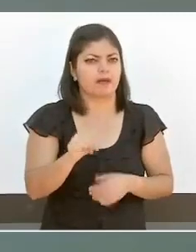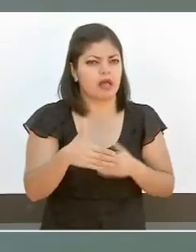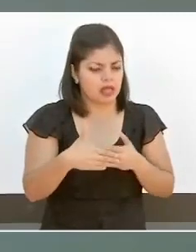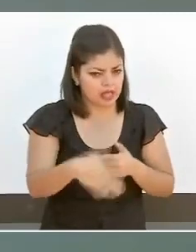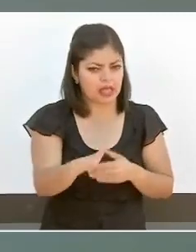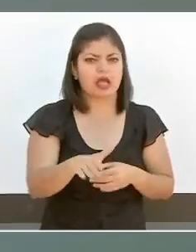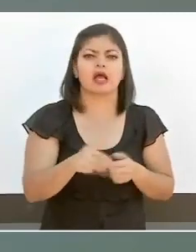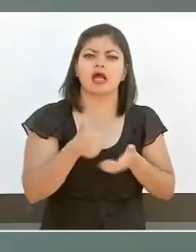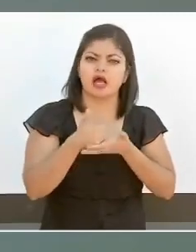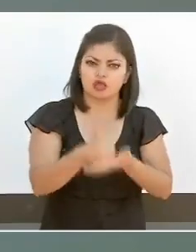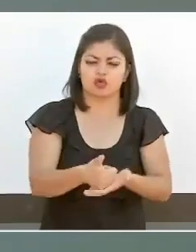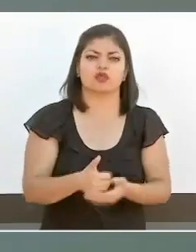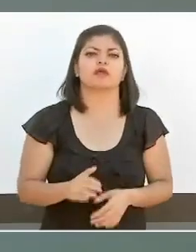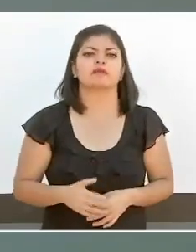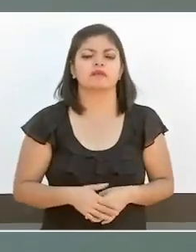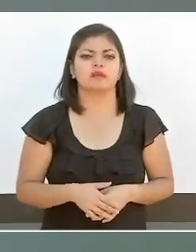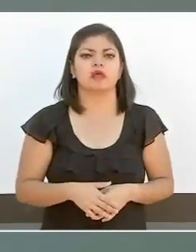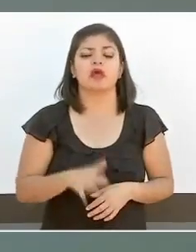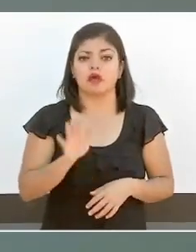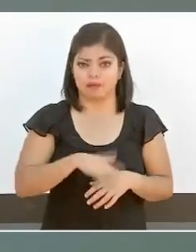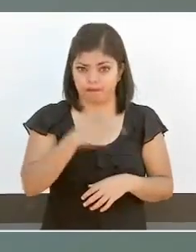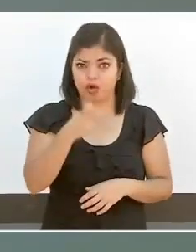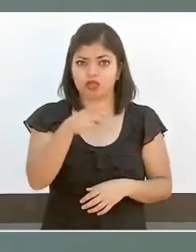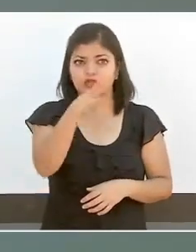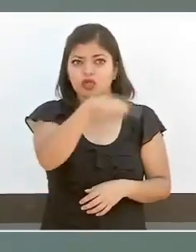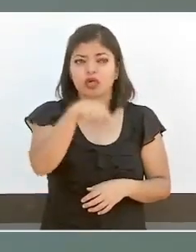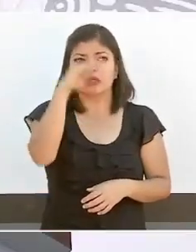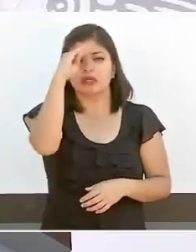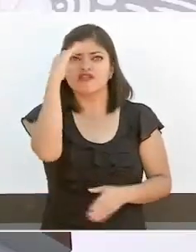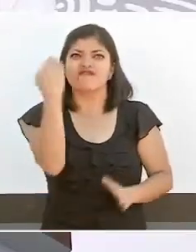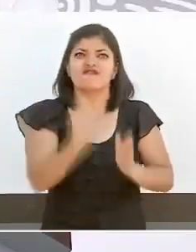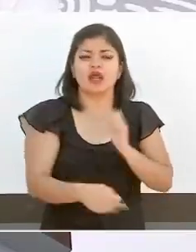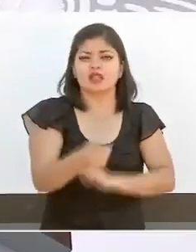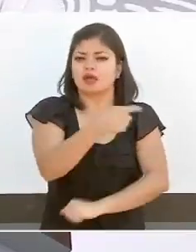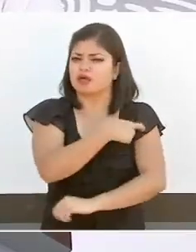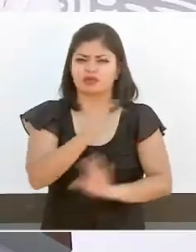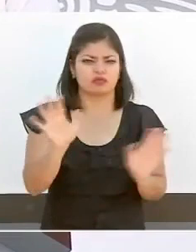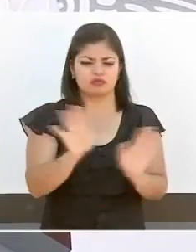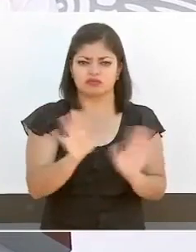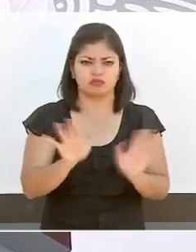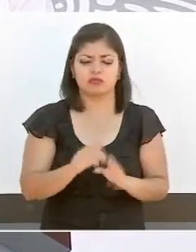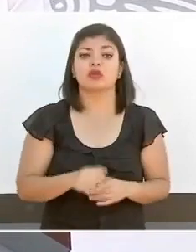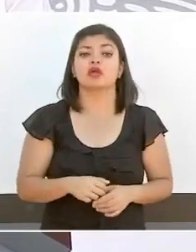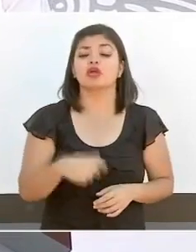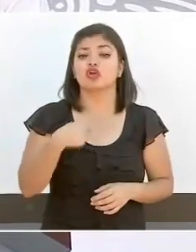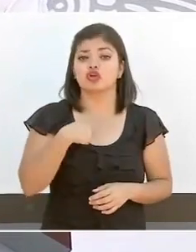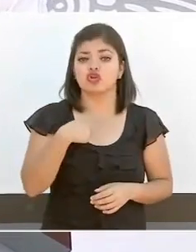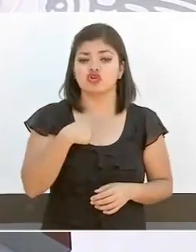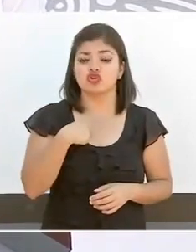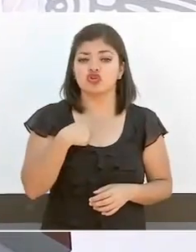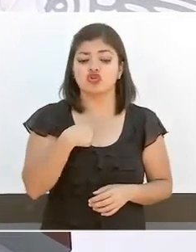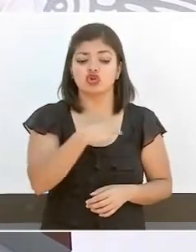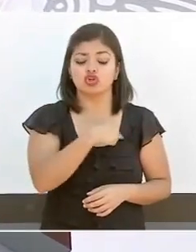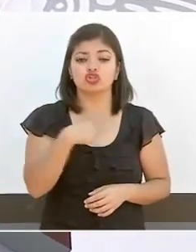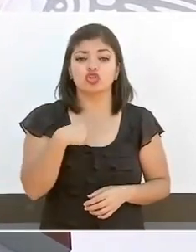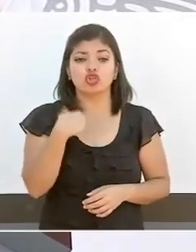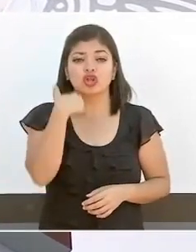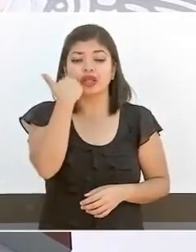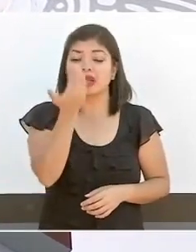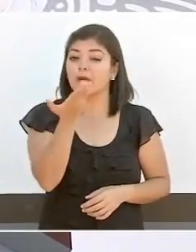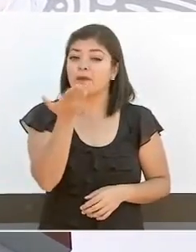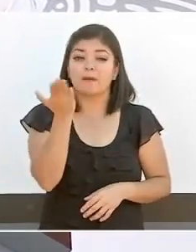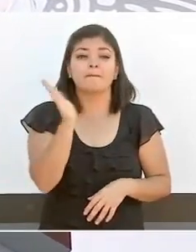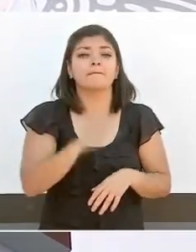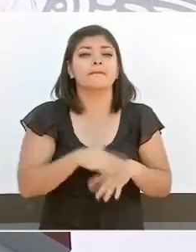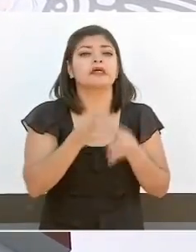ayudar. Entonces, no nos van a faltar las vacunas y lo que queremos, y esto es muy importante,